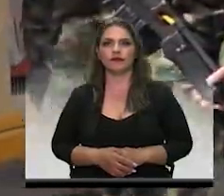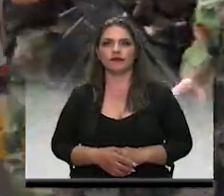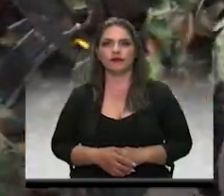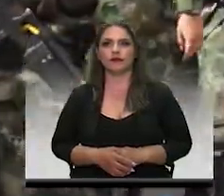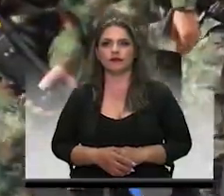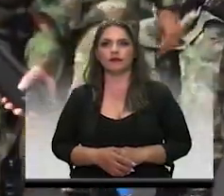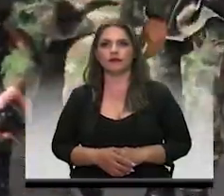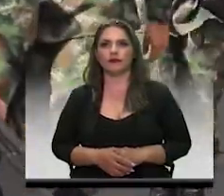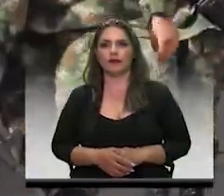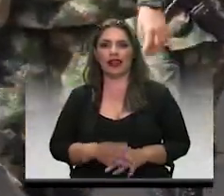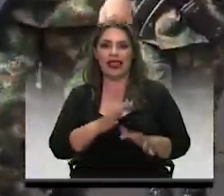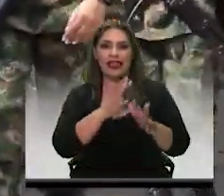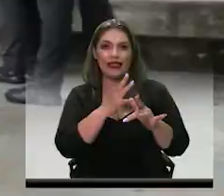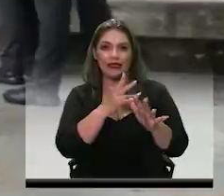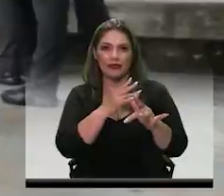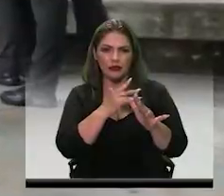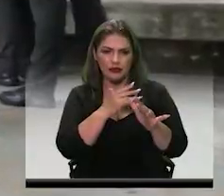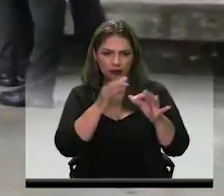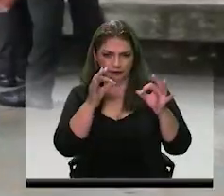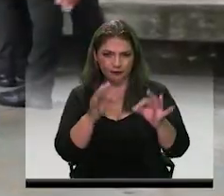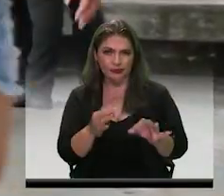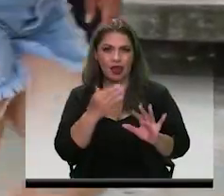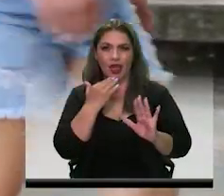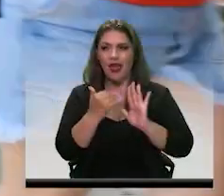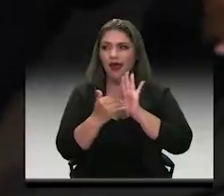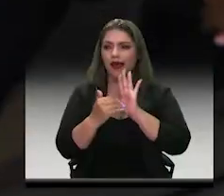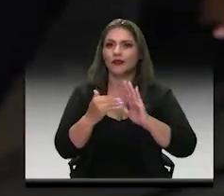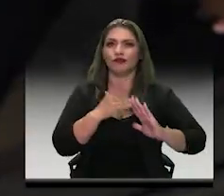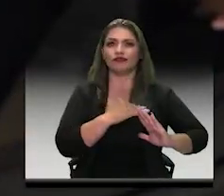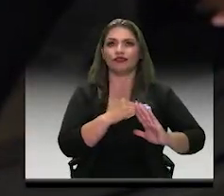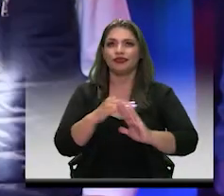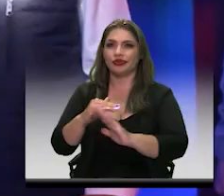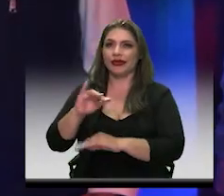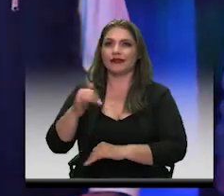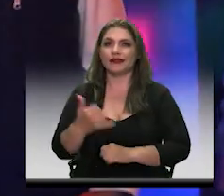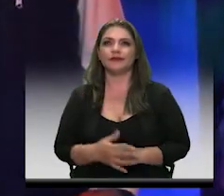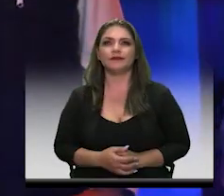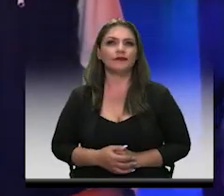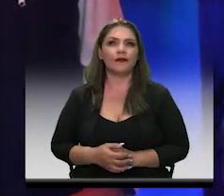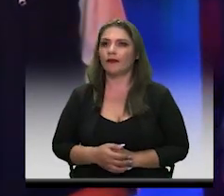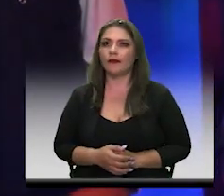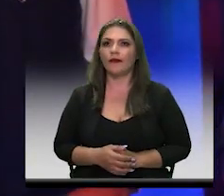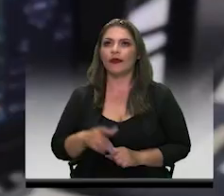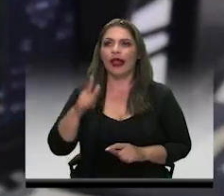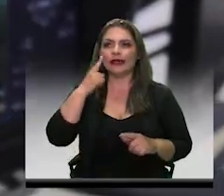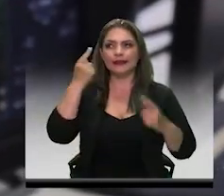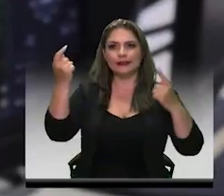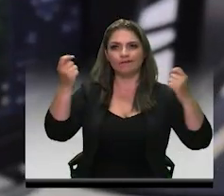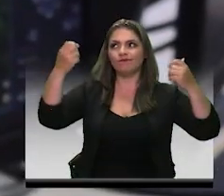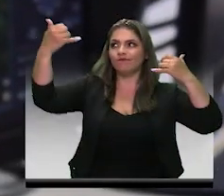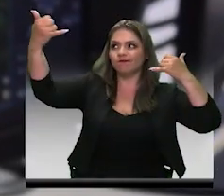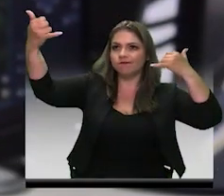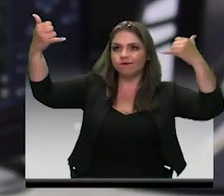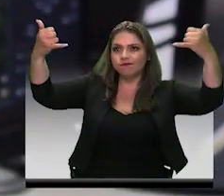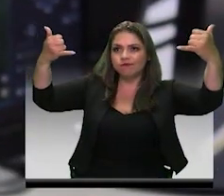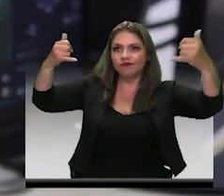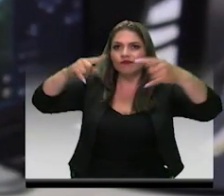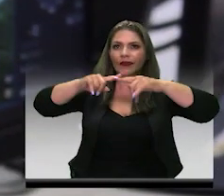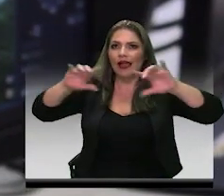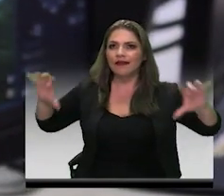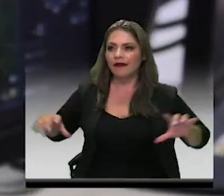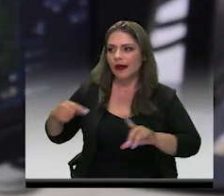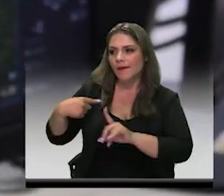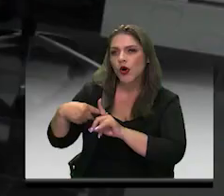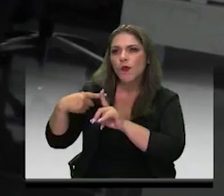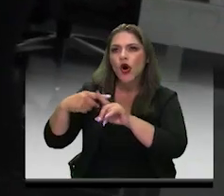Itagüí no solo es un ejemplo de seguridad en Colombia, sino que gracias a su estrategia integral y acciones positivas en esta